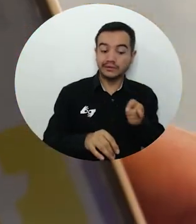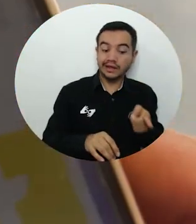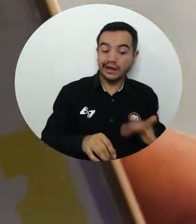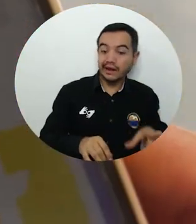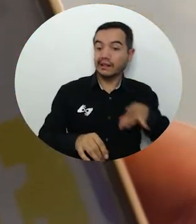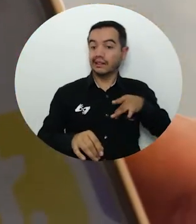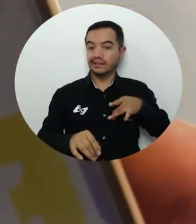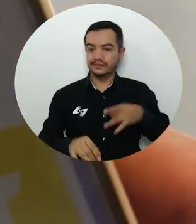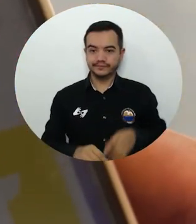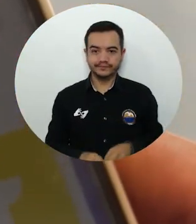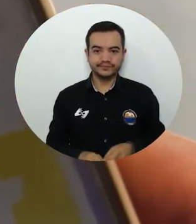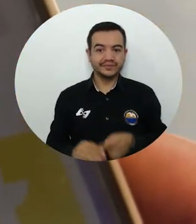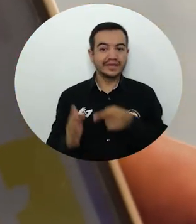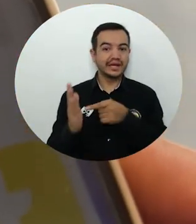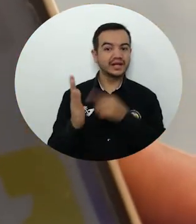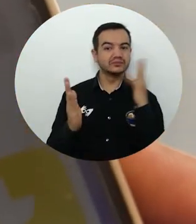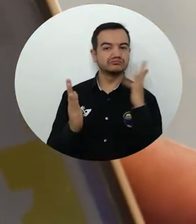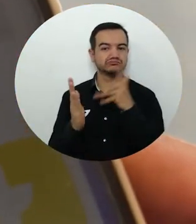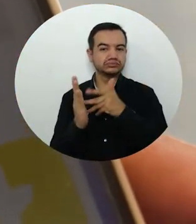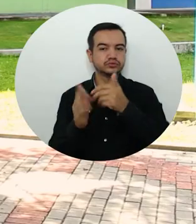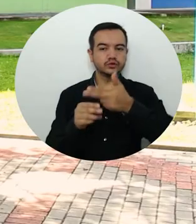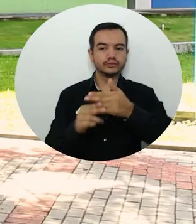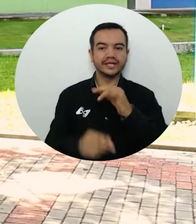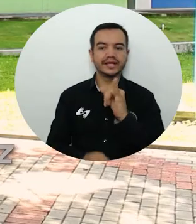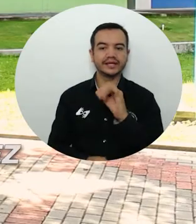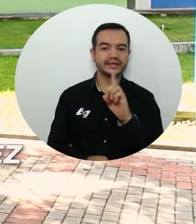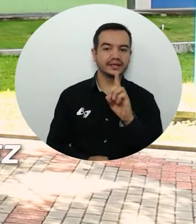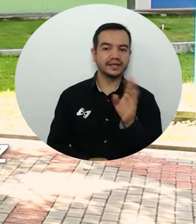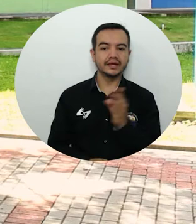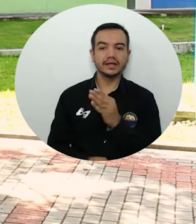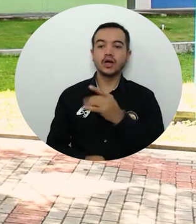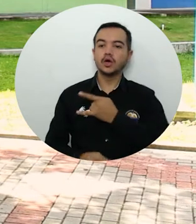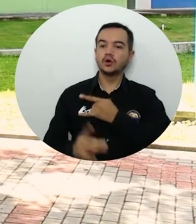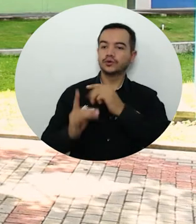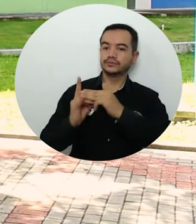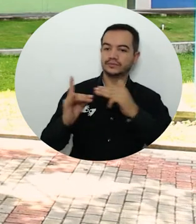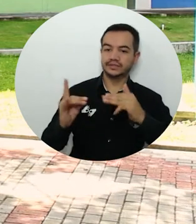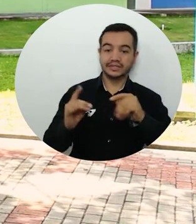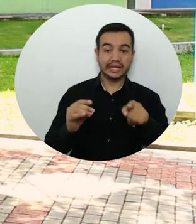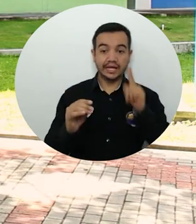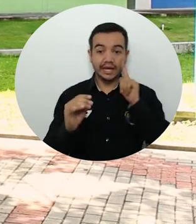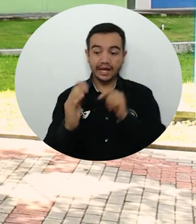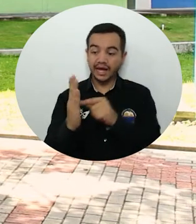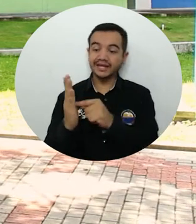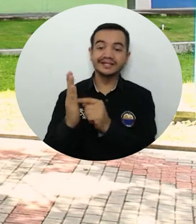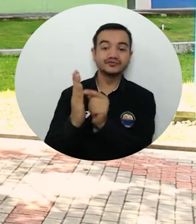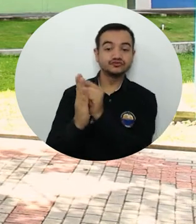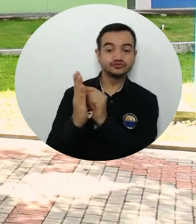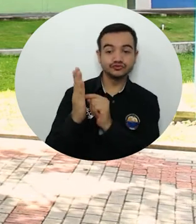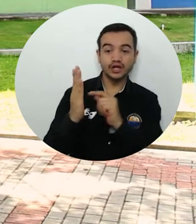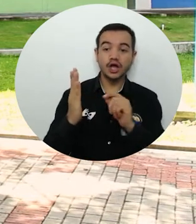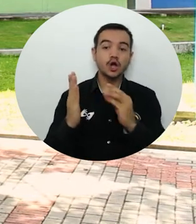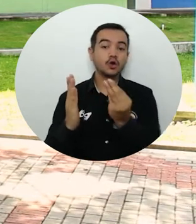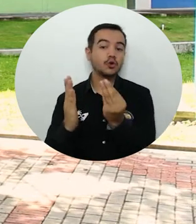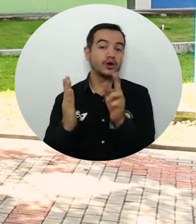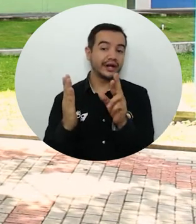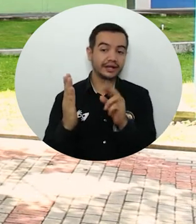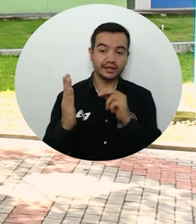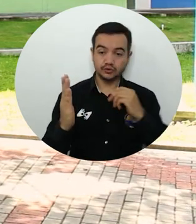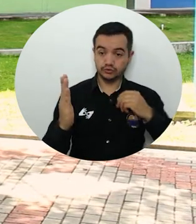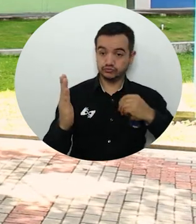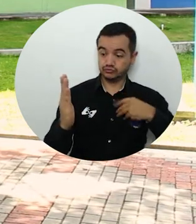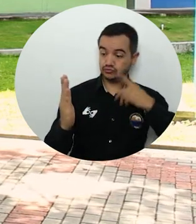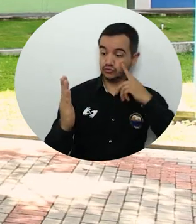contaminación. Una aplicación que se llama ID Unimagdalena en el que le entregamos un código QR y el estudiante a través de su